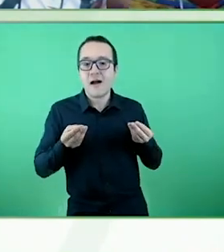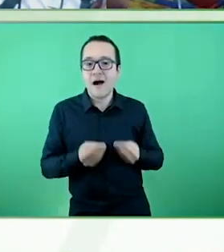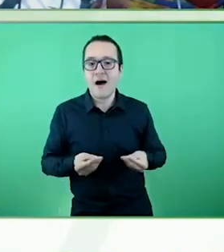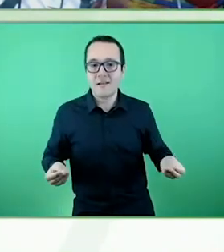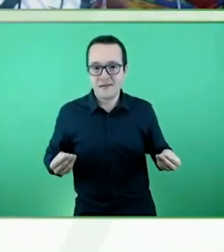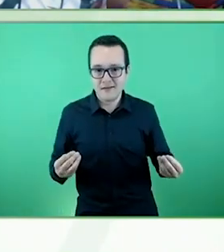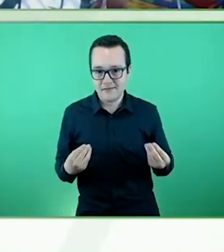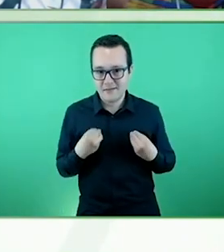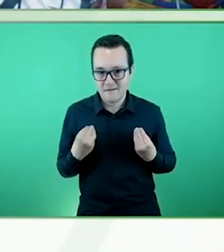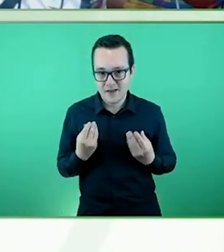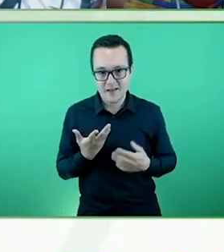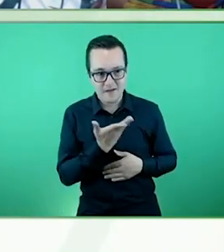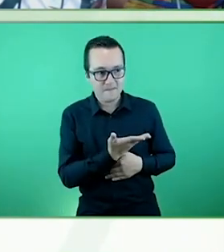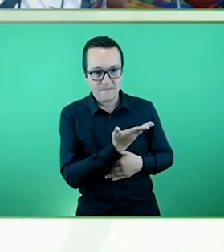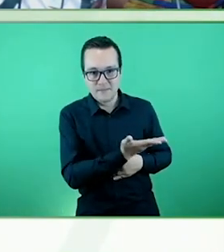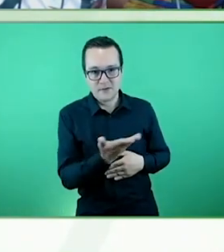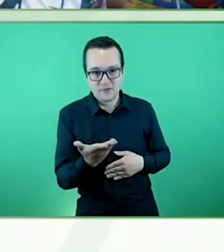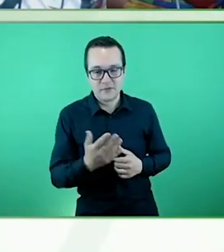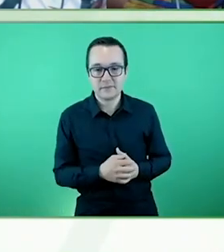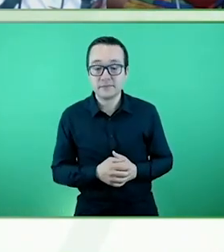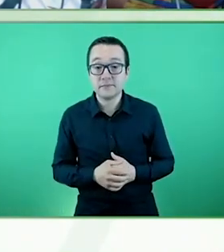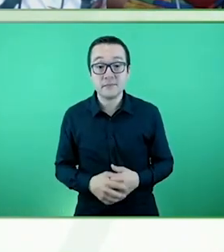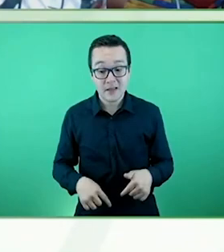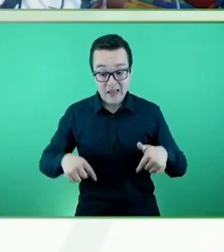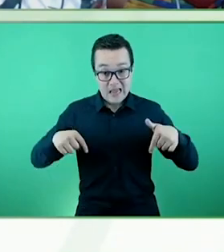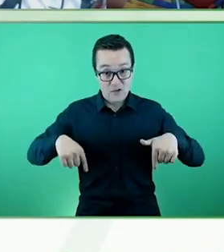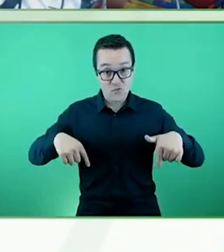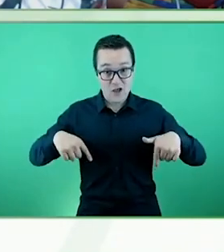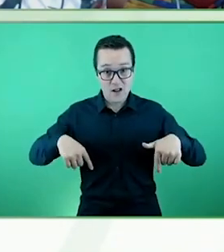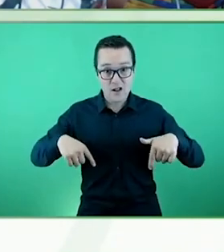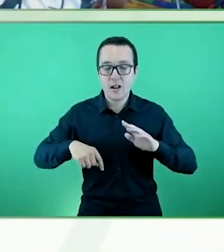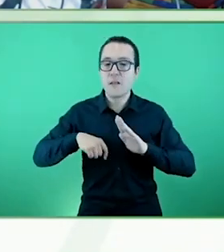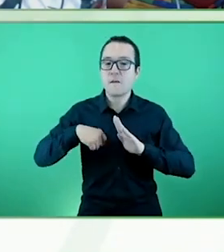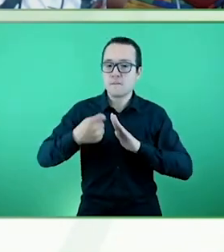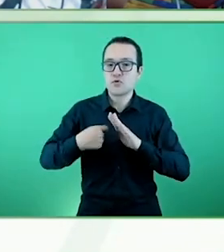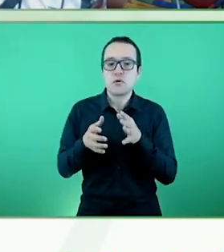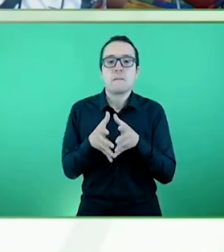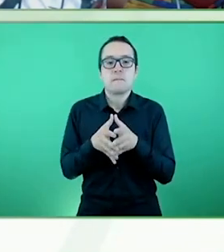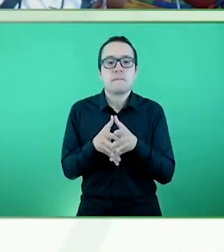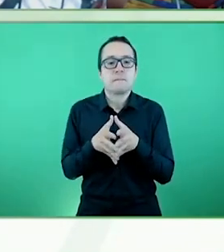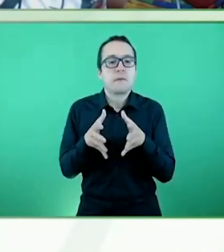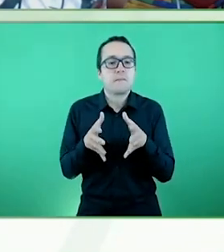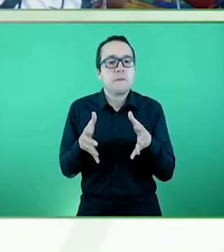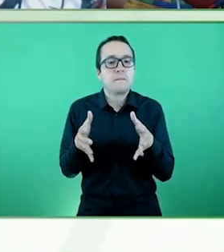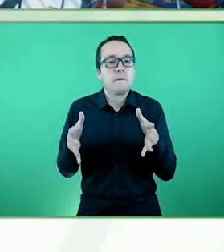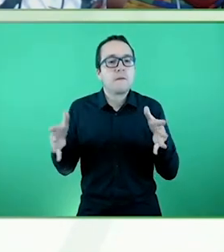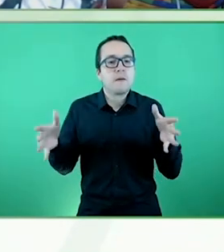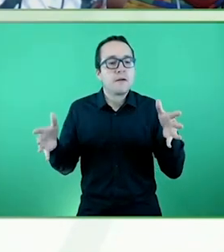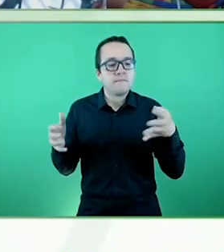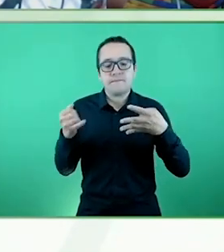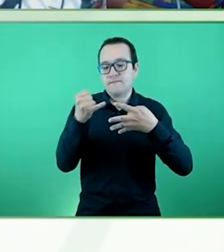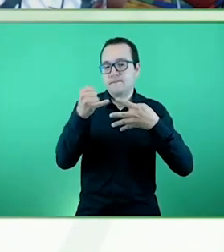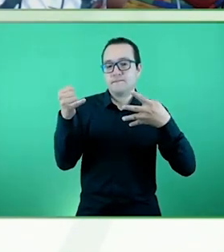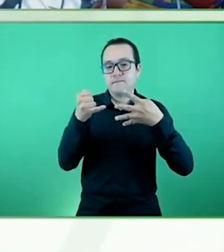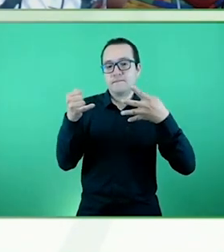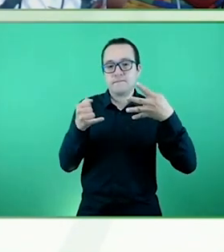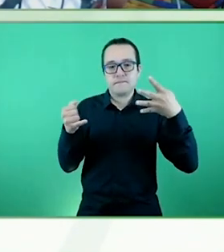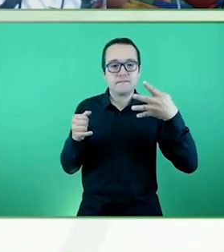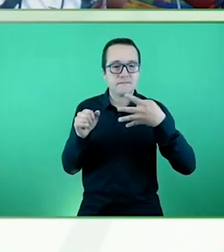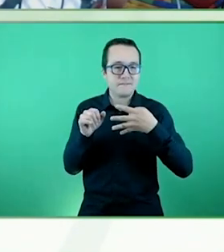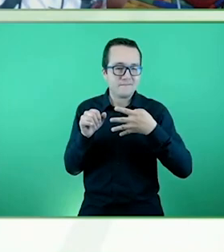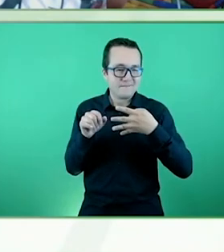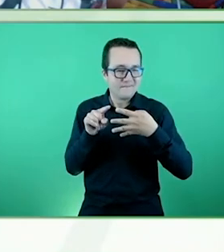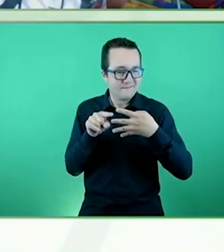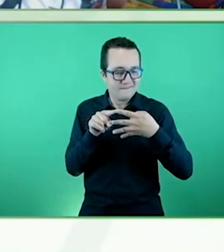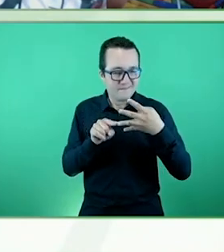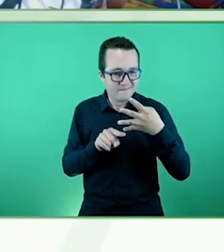nuestro proyecto ha crecido incluso en varios ejes, pues no nos hemos podido quedar únicamente con el